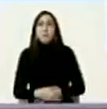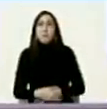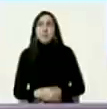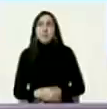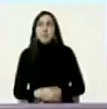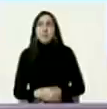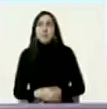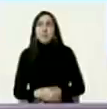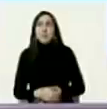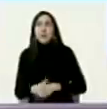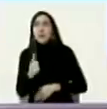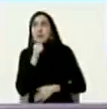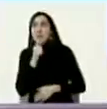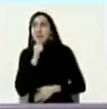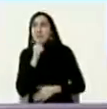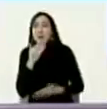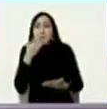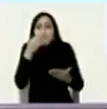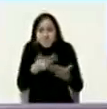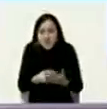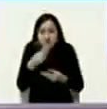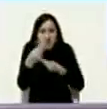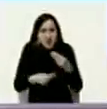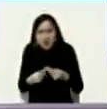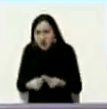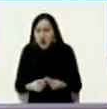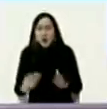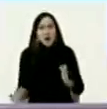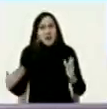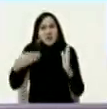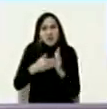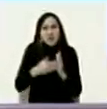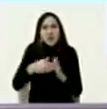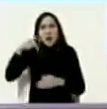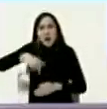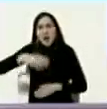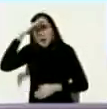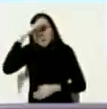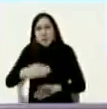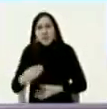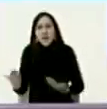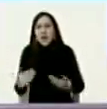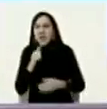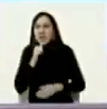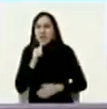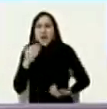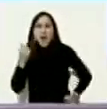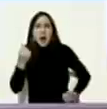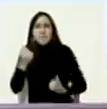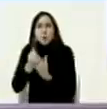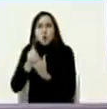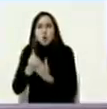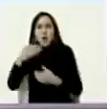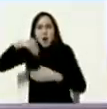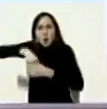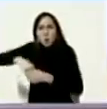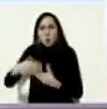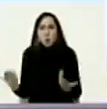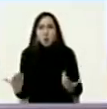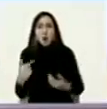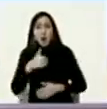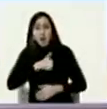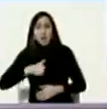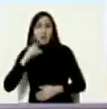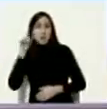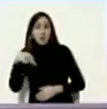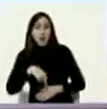quien pide más intervención militar en el mundo quien la pide quien la apoya esto es que querían con Venezuela